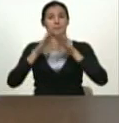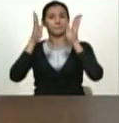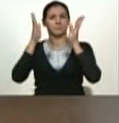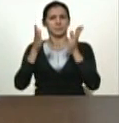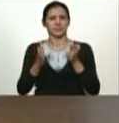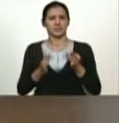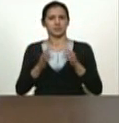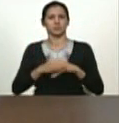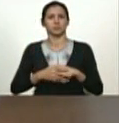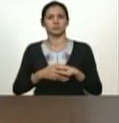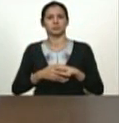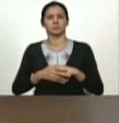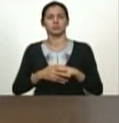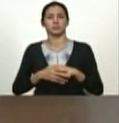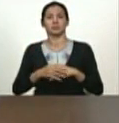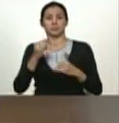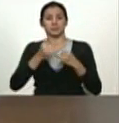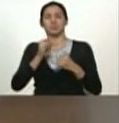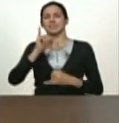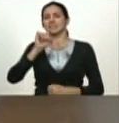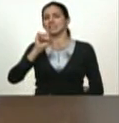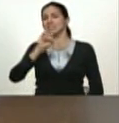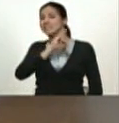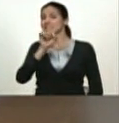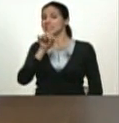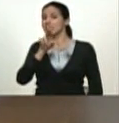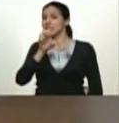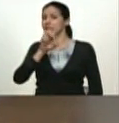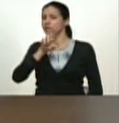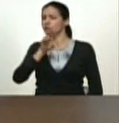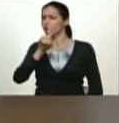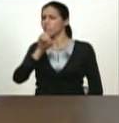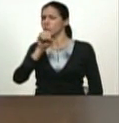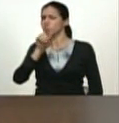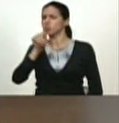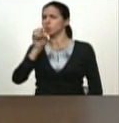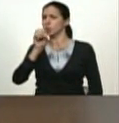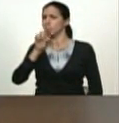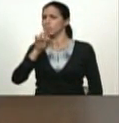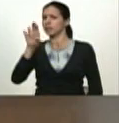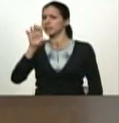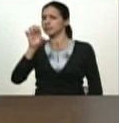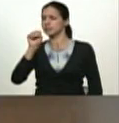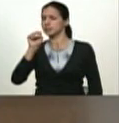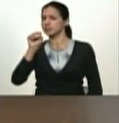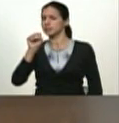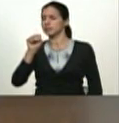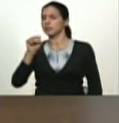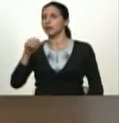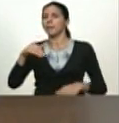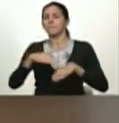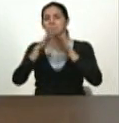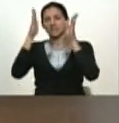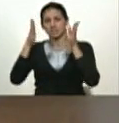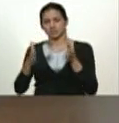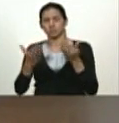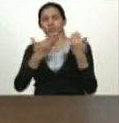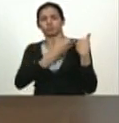izquierdo Torres como ministro de fronteras para que siga asumiendo esas funciones